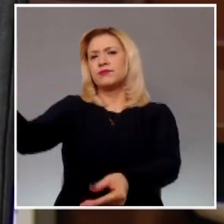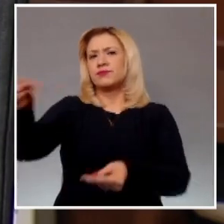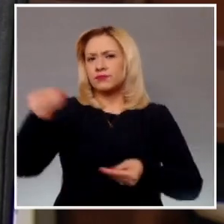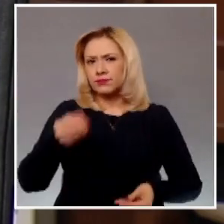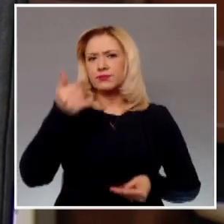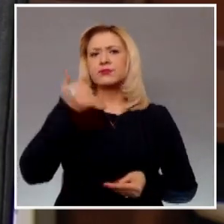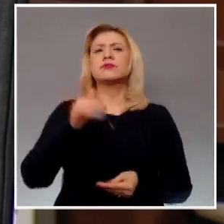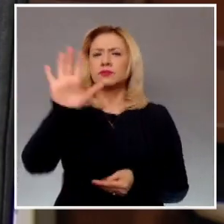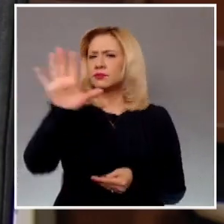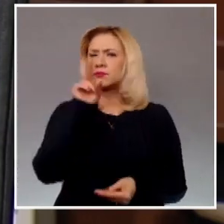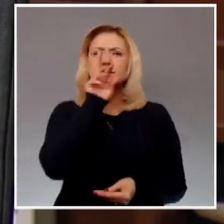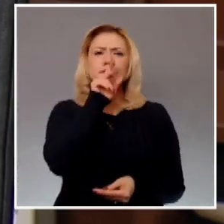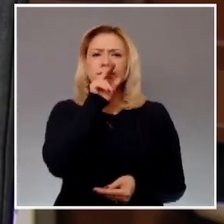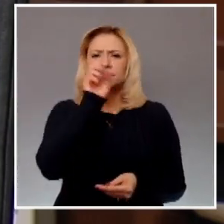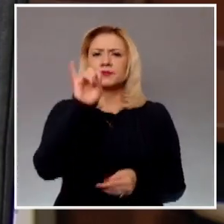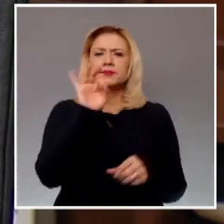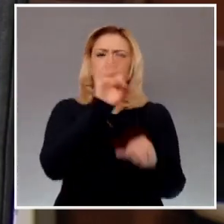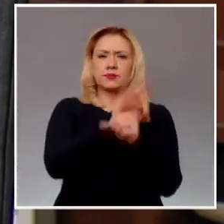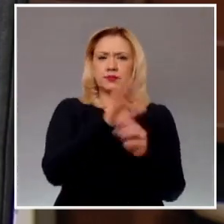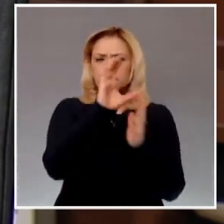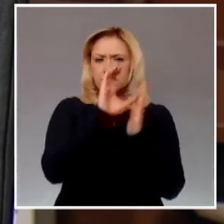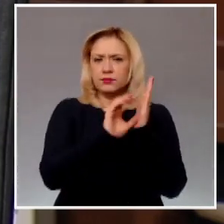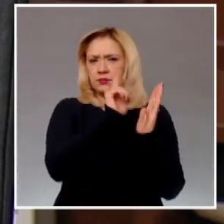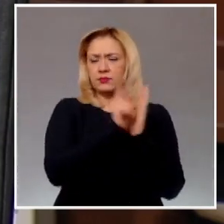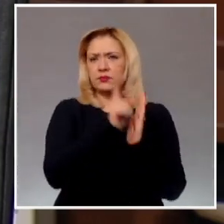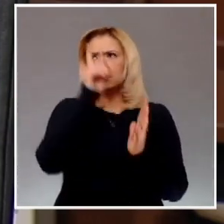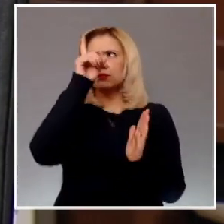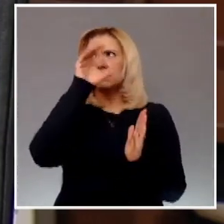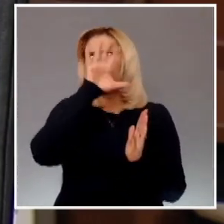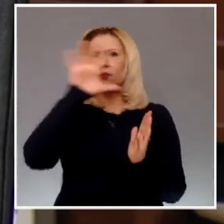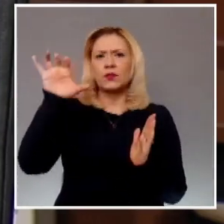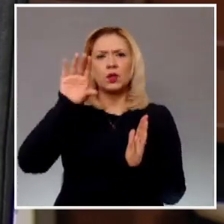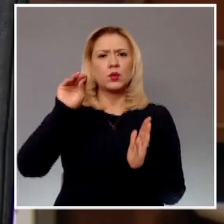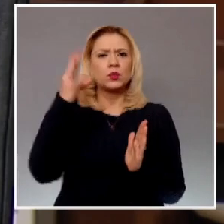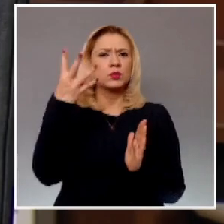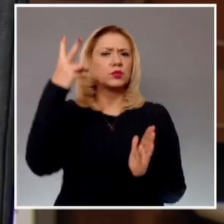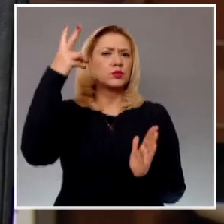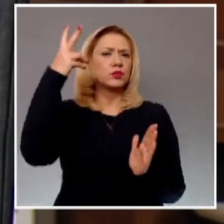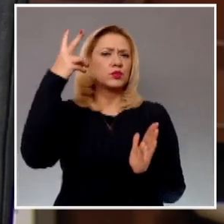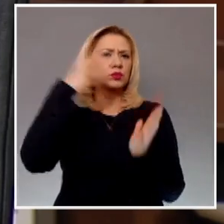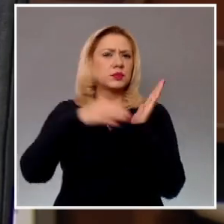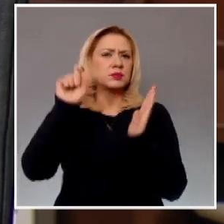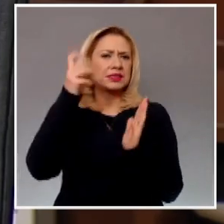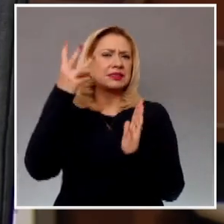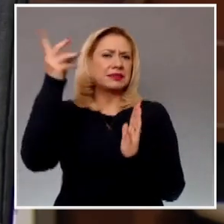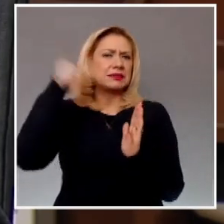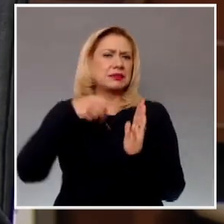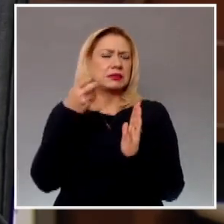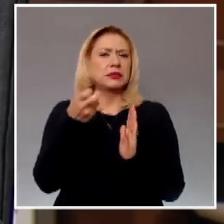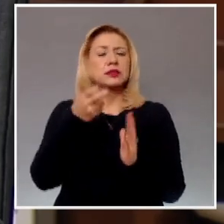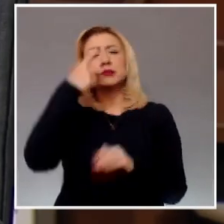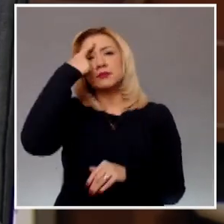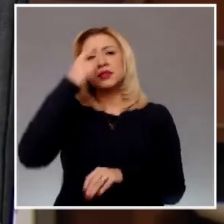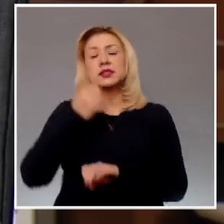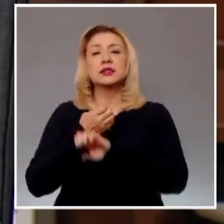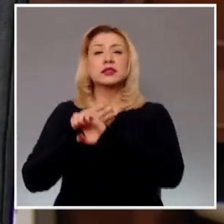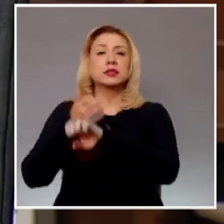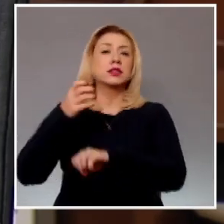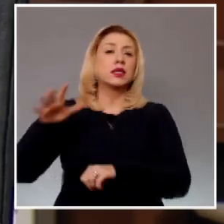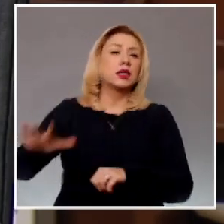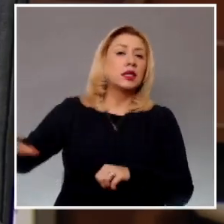constitucional 544-2023, promovida por la Comisión Estatal de los Derechos Humanos de Michoacán.